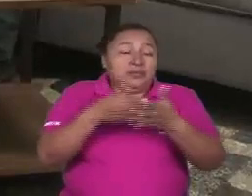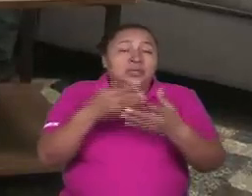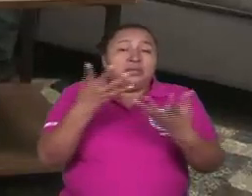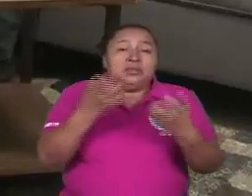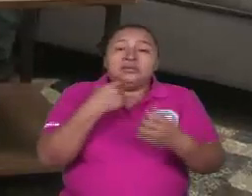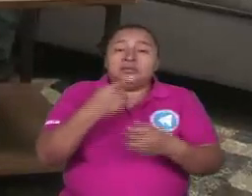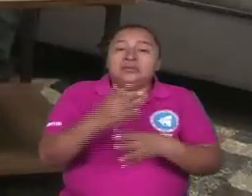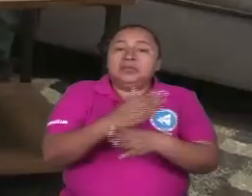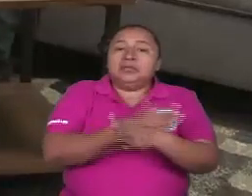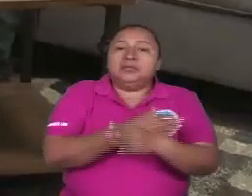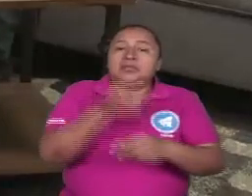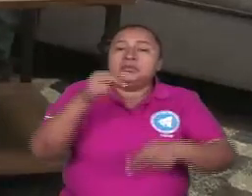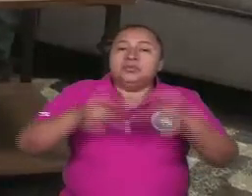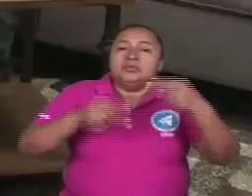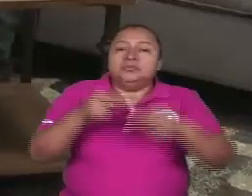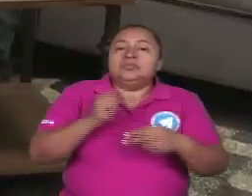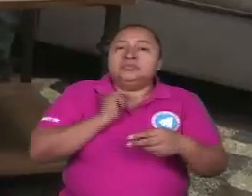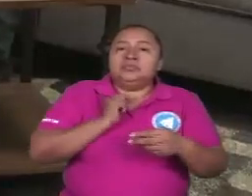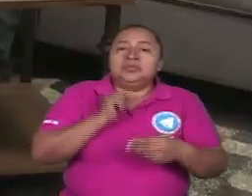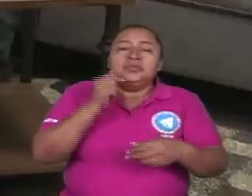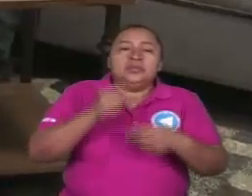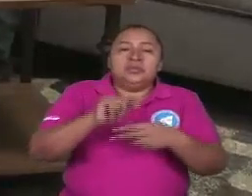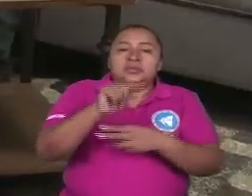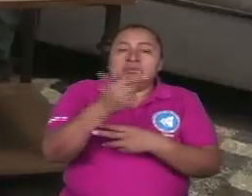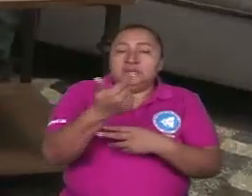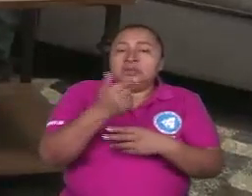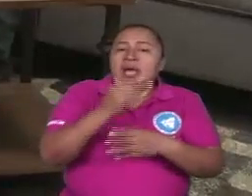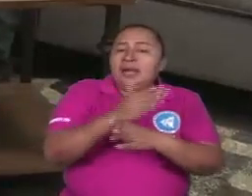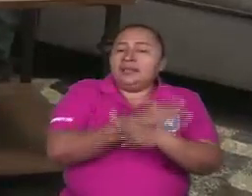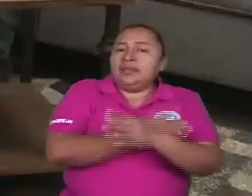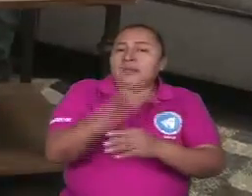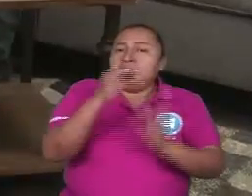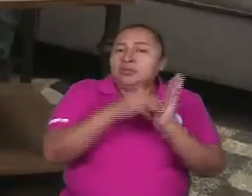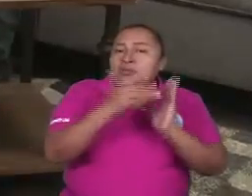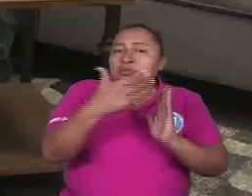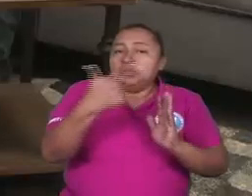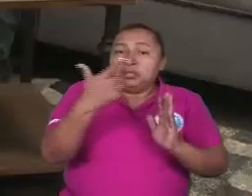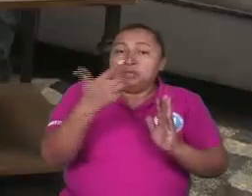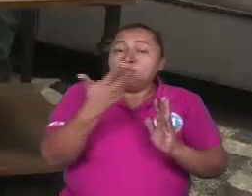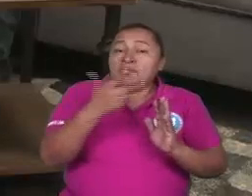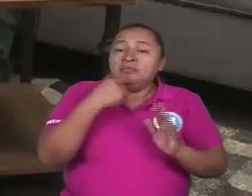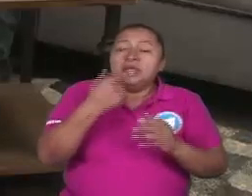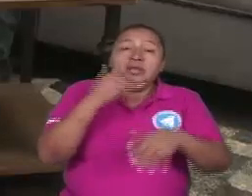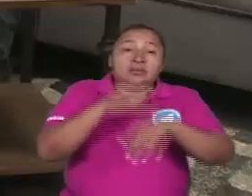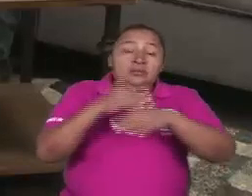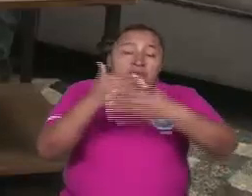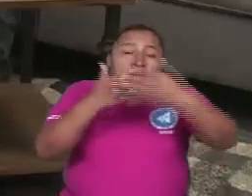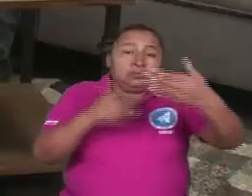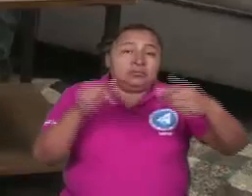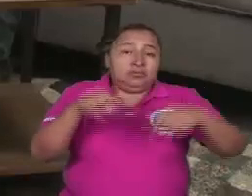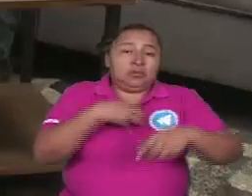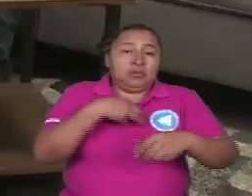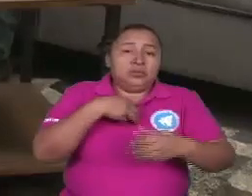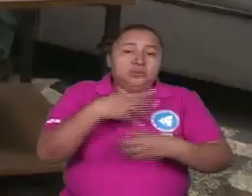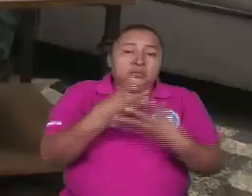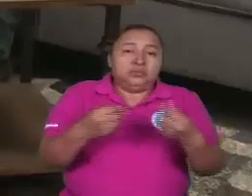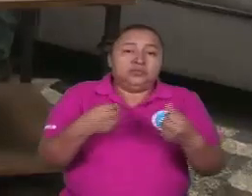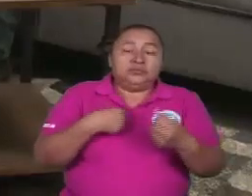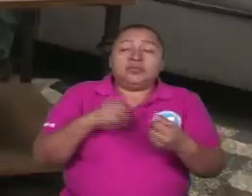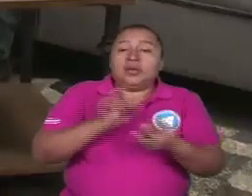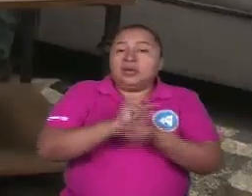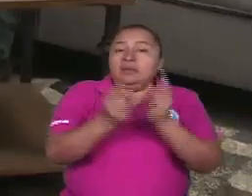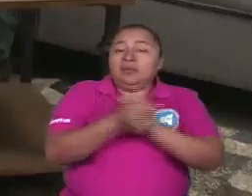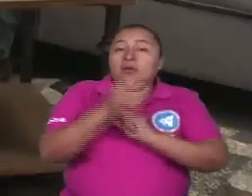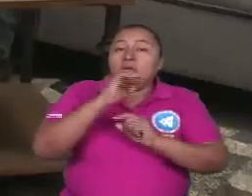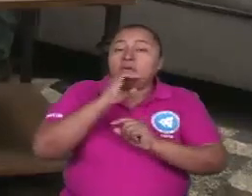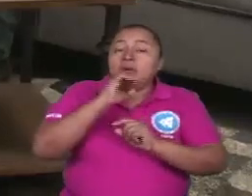dejarle este número es decir hasta antes del 79 pocos países habían hecho algún tipo de denuncia a partir de esta realidad la revolución cubana empezó a anunciarlo